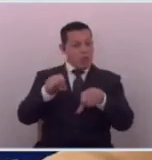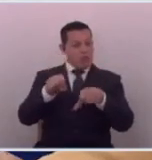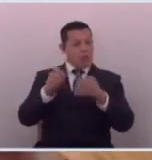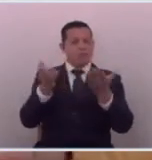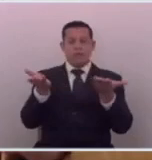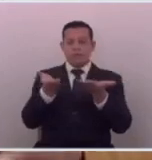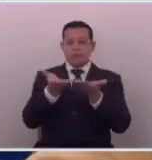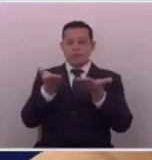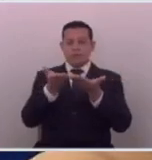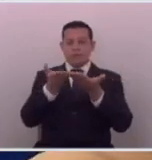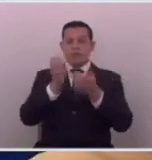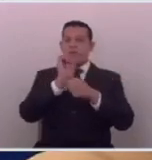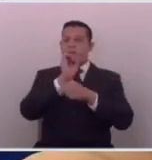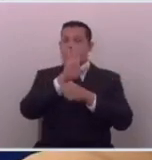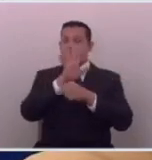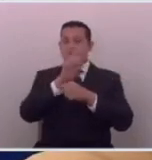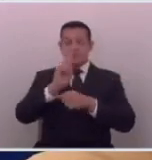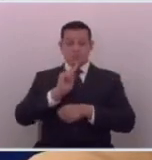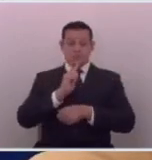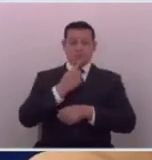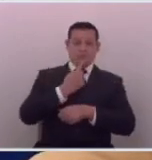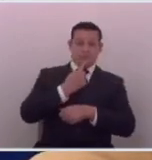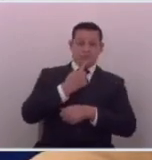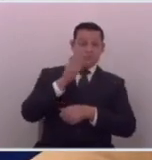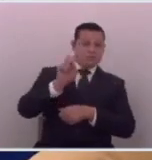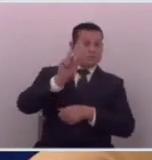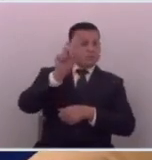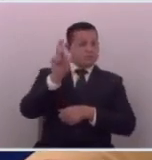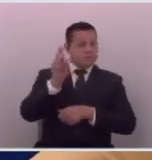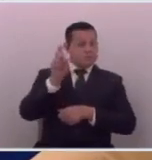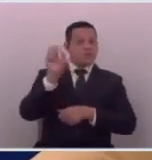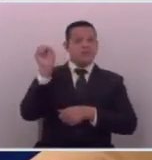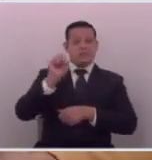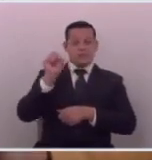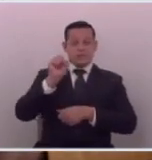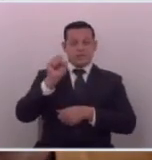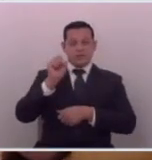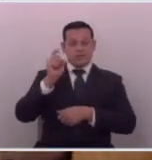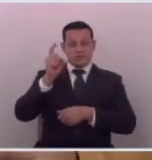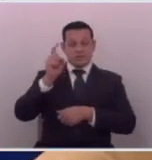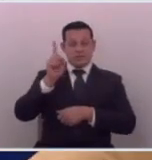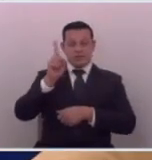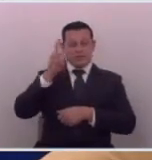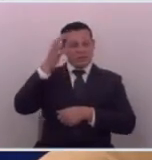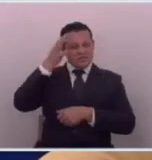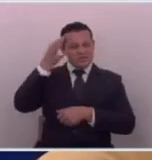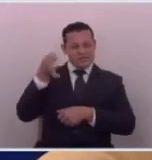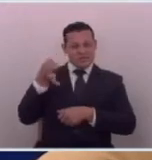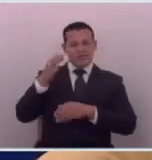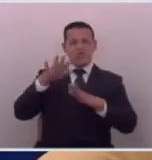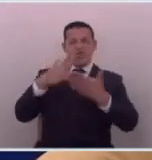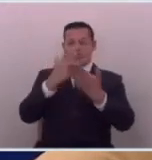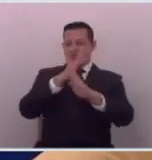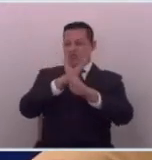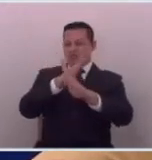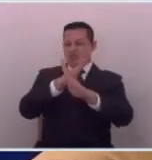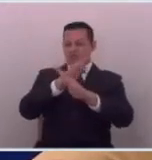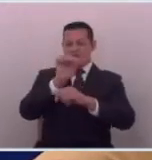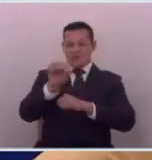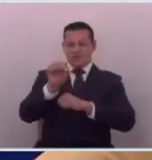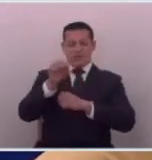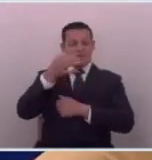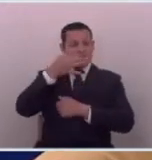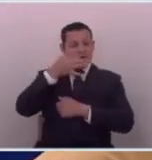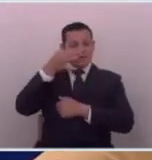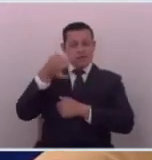y hasta dicen acá es en serio sí es que es que es increíble cómo vienen a defender eso la